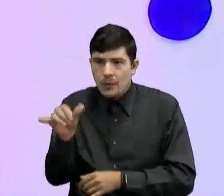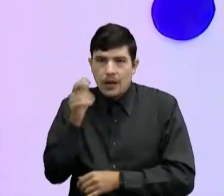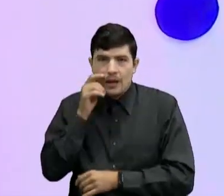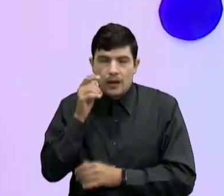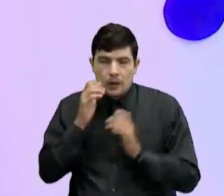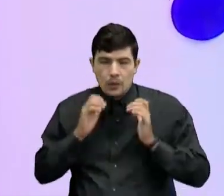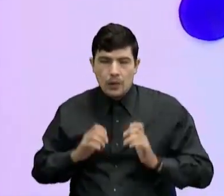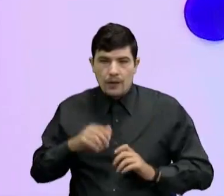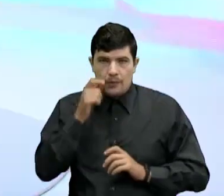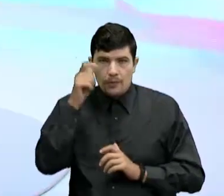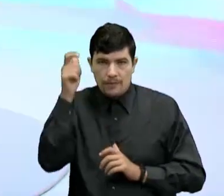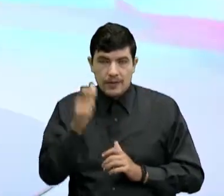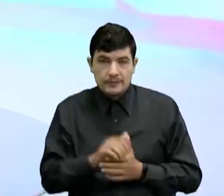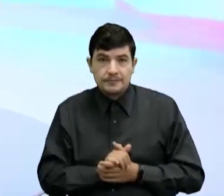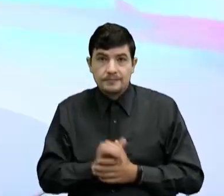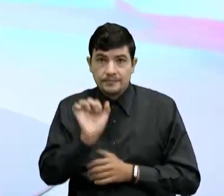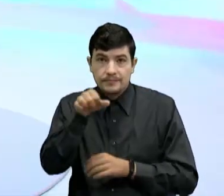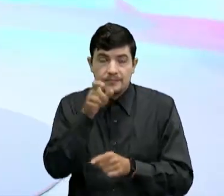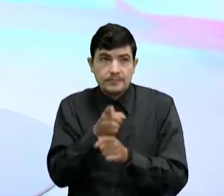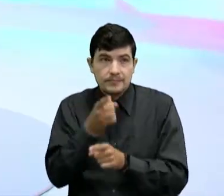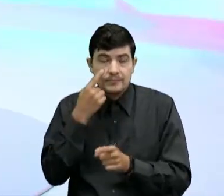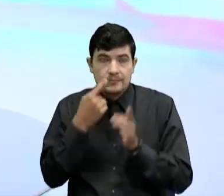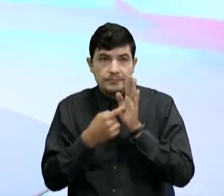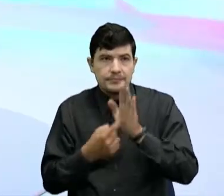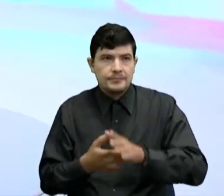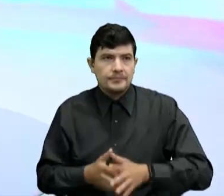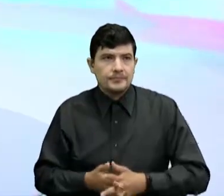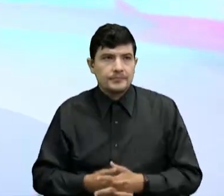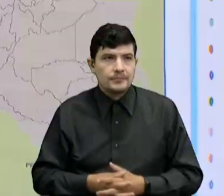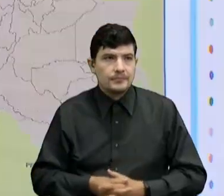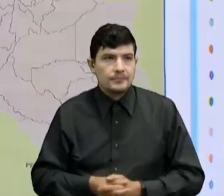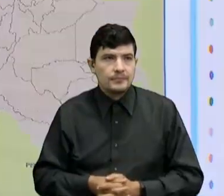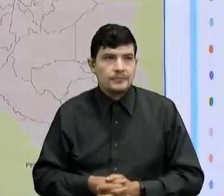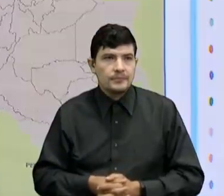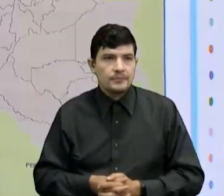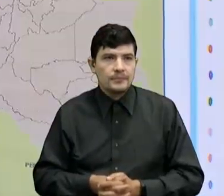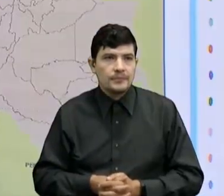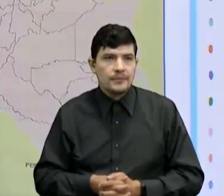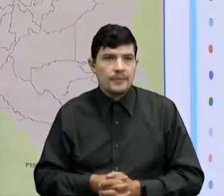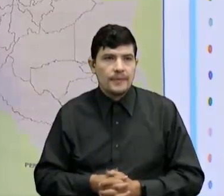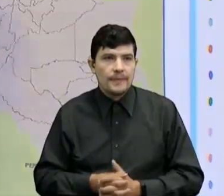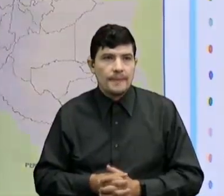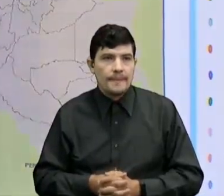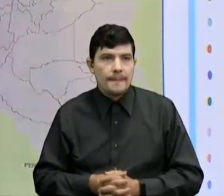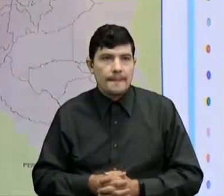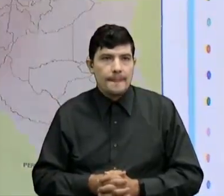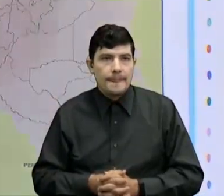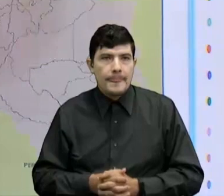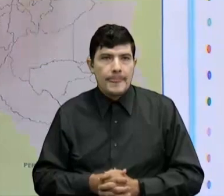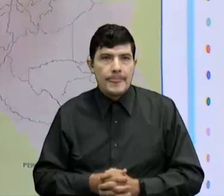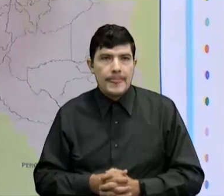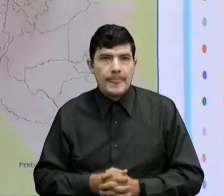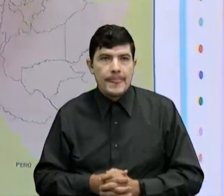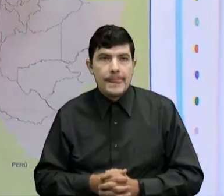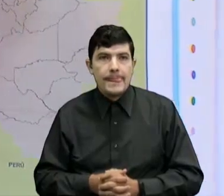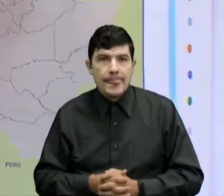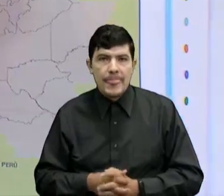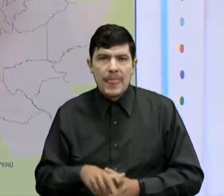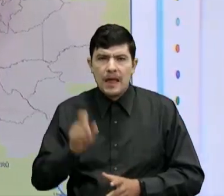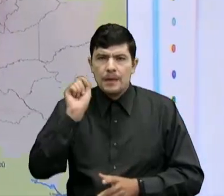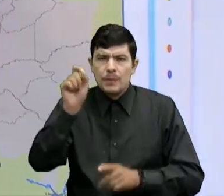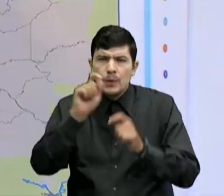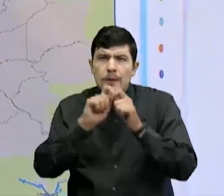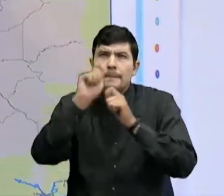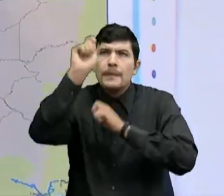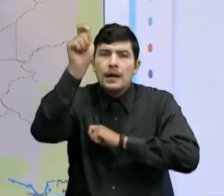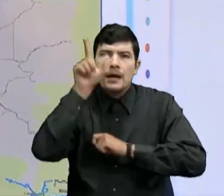Entonces vamos a empezar Cabeza-Piez Que sería La latitud O sea, con respecto A la línea y el Ecuador El punto más extremo De nuestro país Se llama Punta